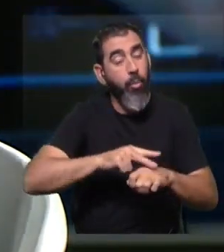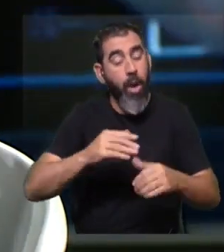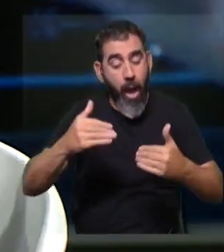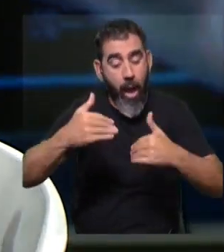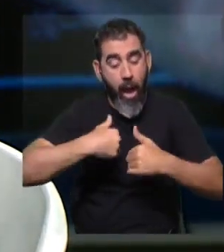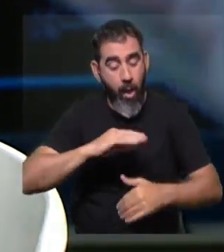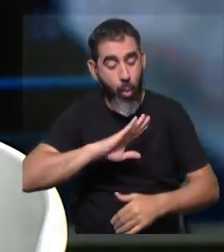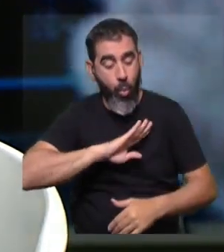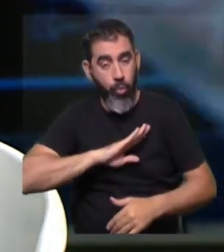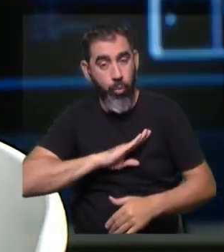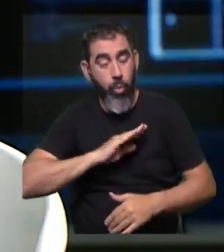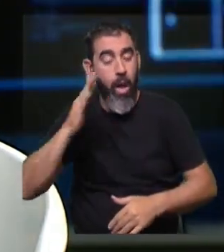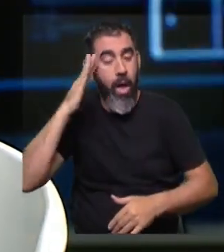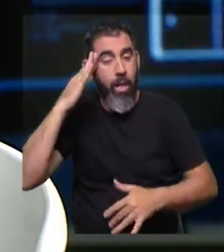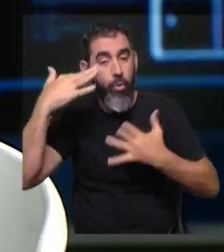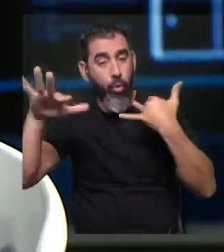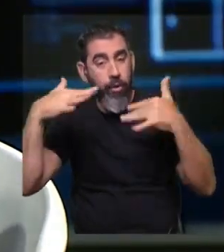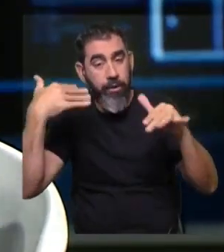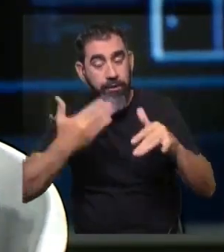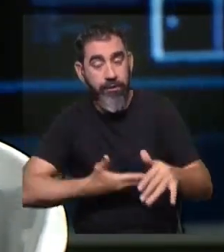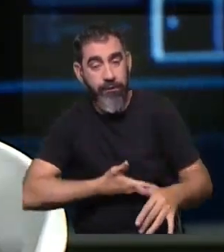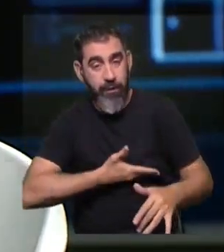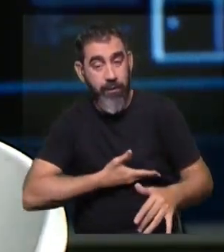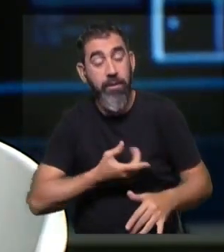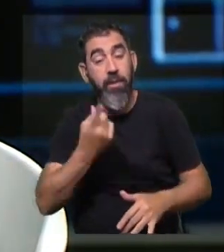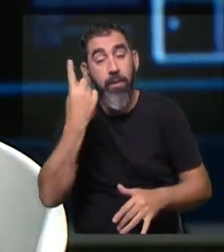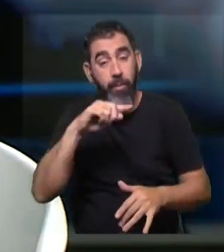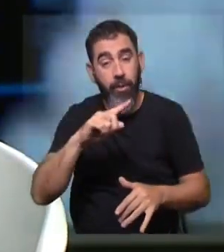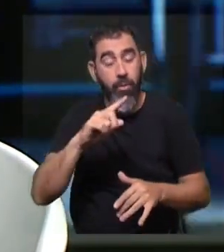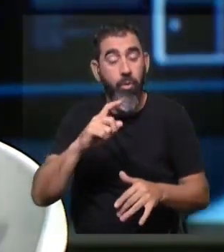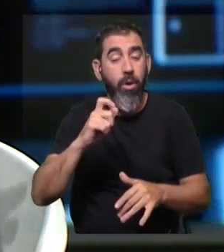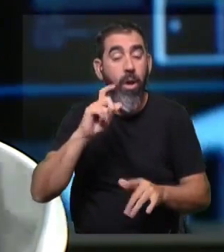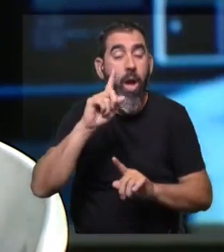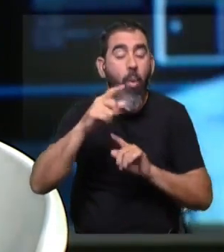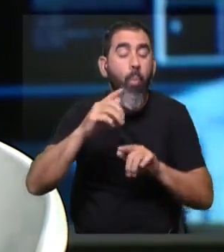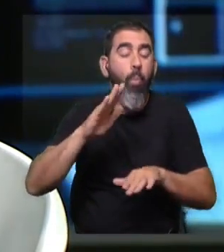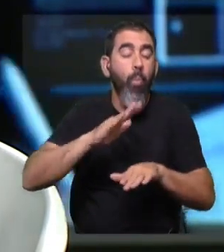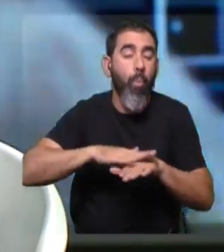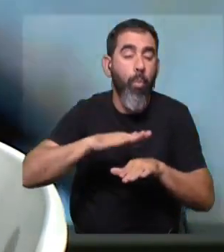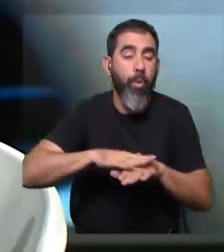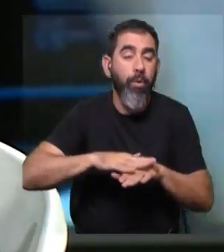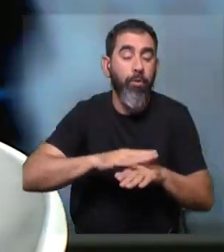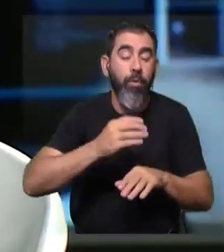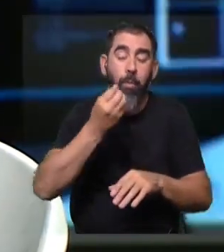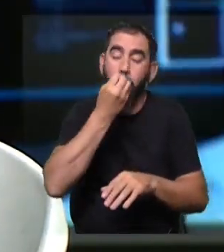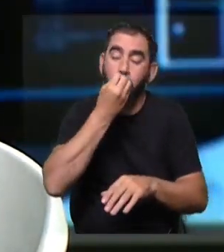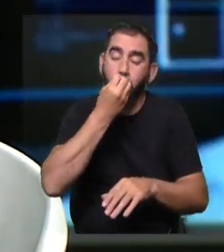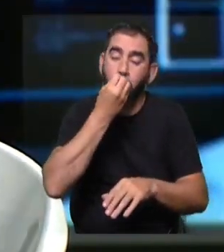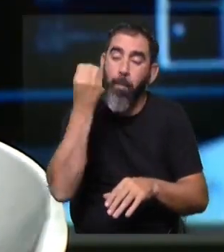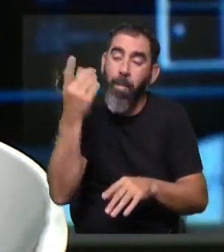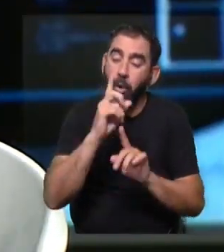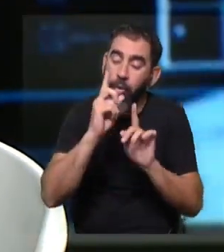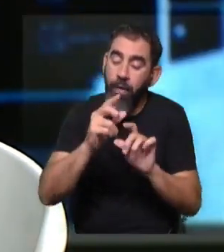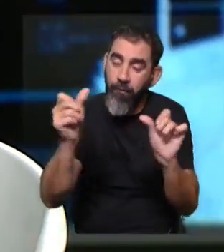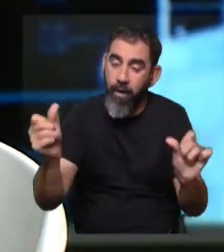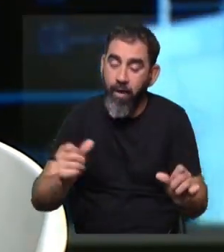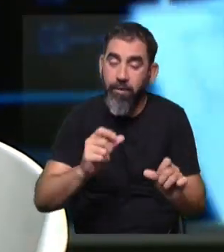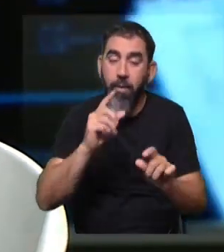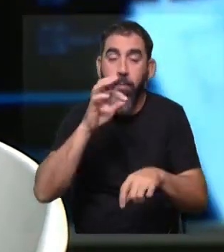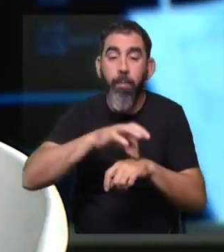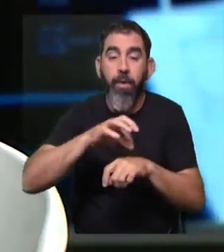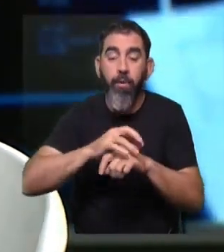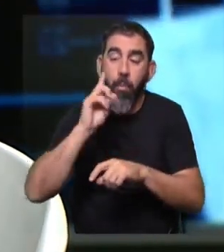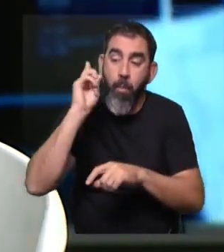de hecho, desde las adolescentes. Pero a partir de determinado momento, lo correcto que debería hacer su médico